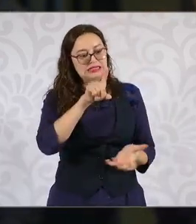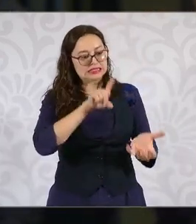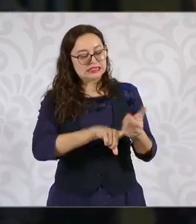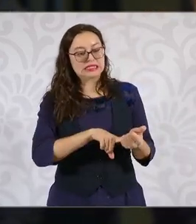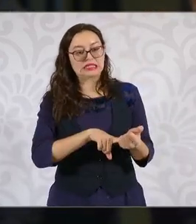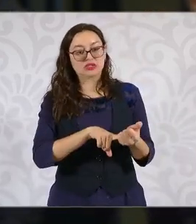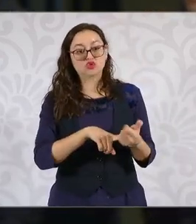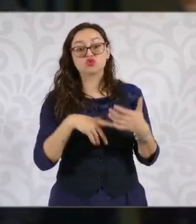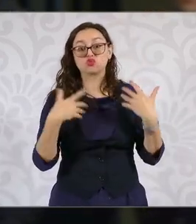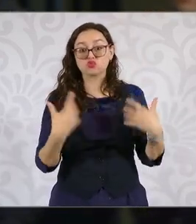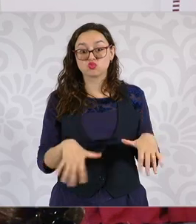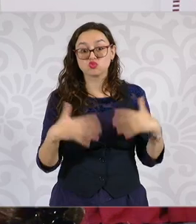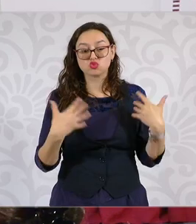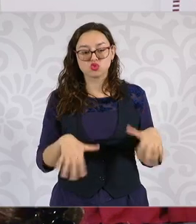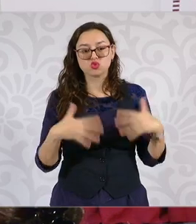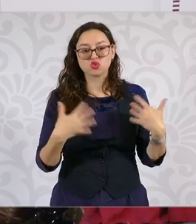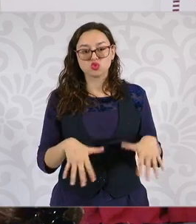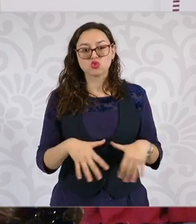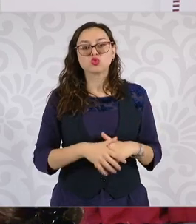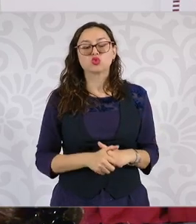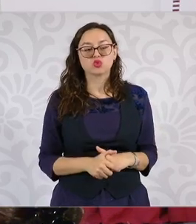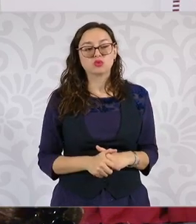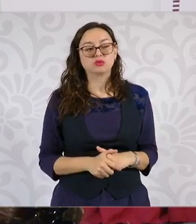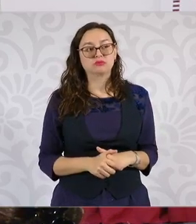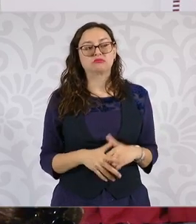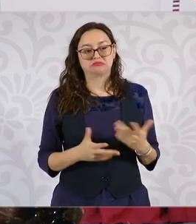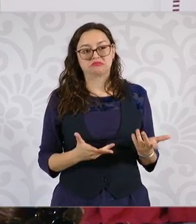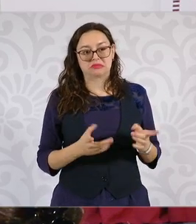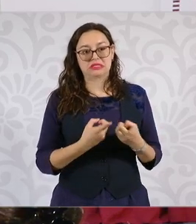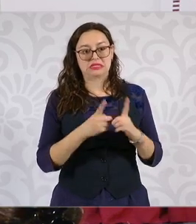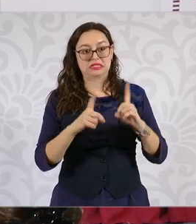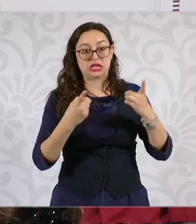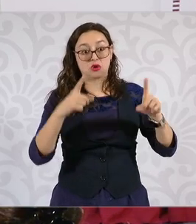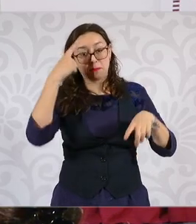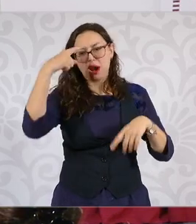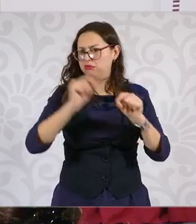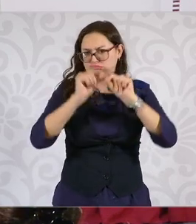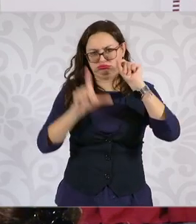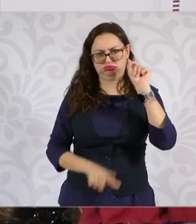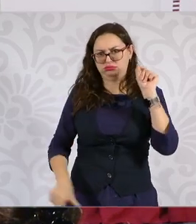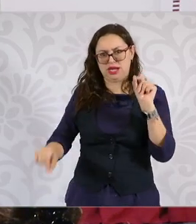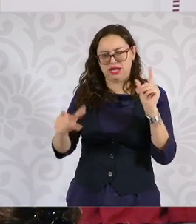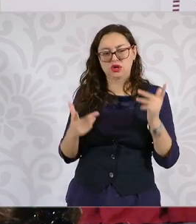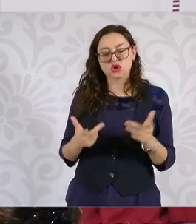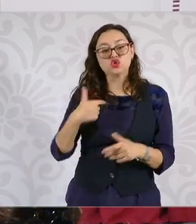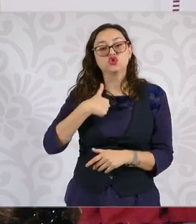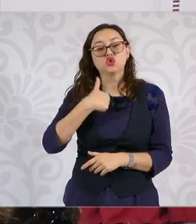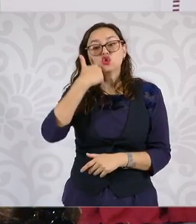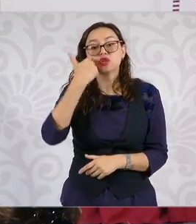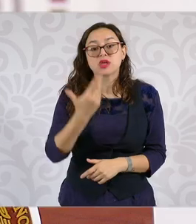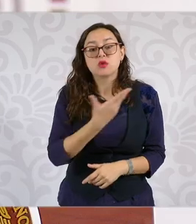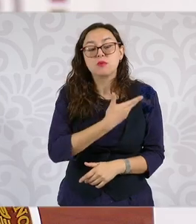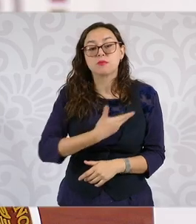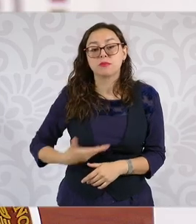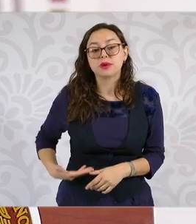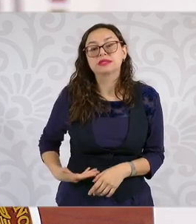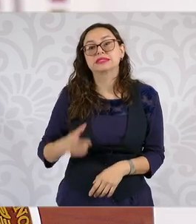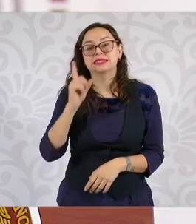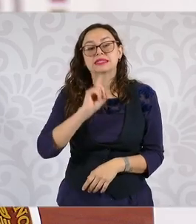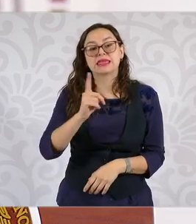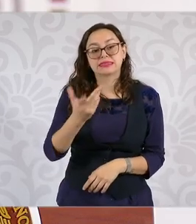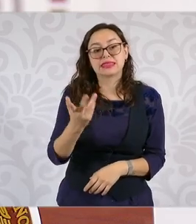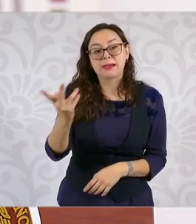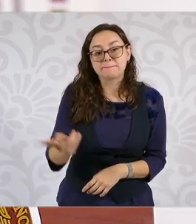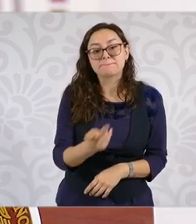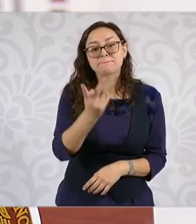por no decir una de las locomotoras, válgame ahora que hablamos de trenes, del desarrollo nacional. Me gustaría, señora presidenta, si nos puede comentar